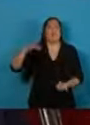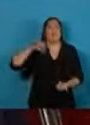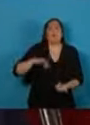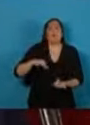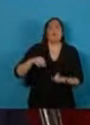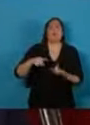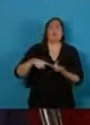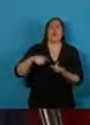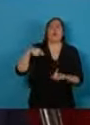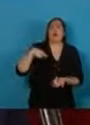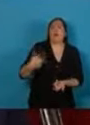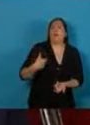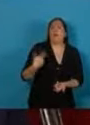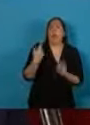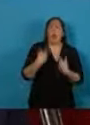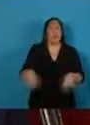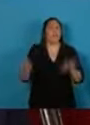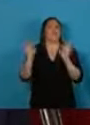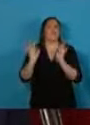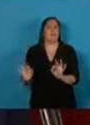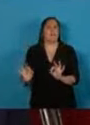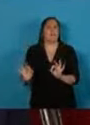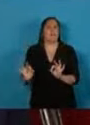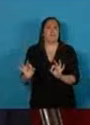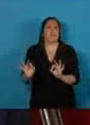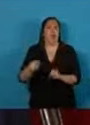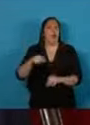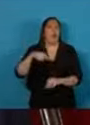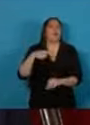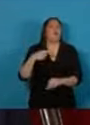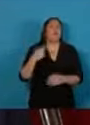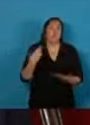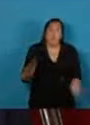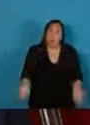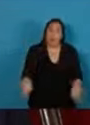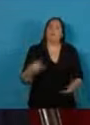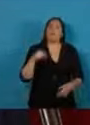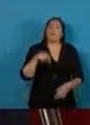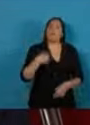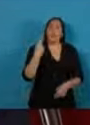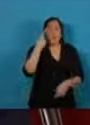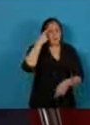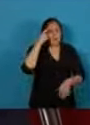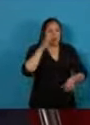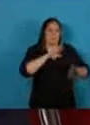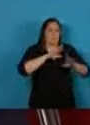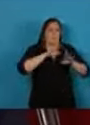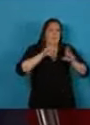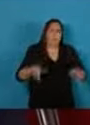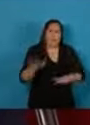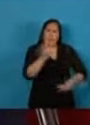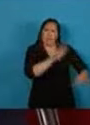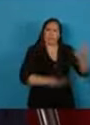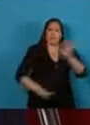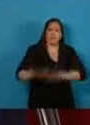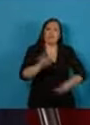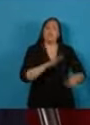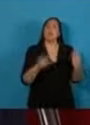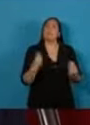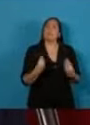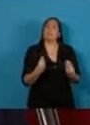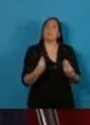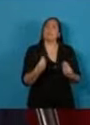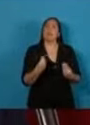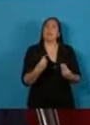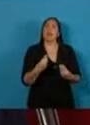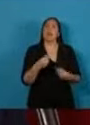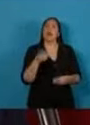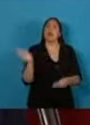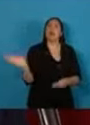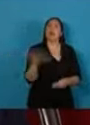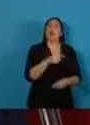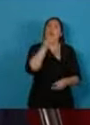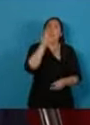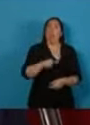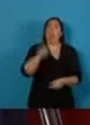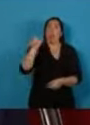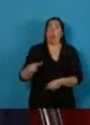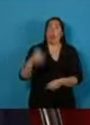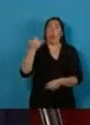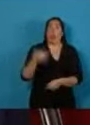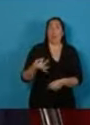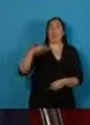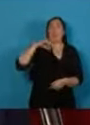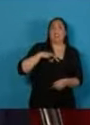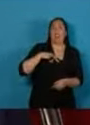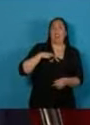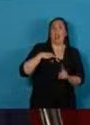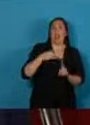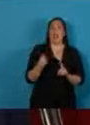No de otro modo. Por eso pondremos en marcha acciones que faciliten que todos los titulares del salario social complementario